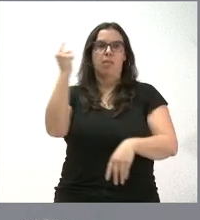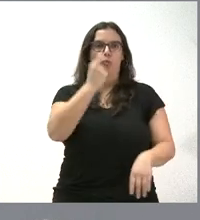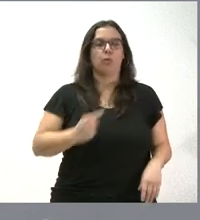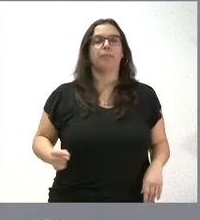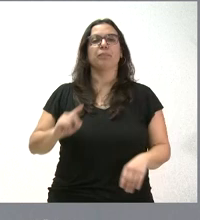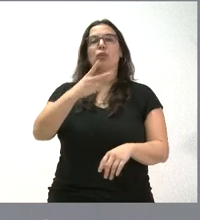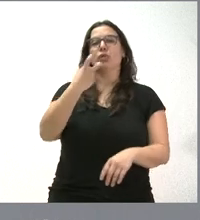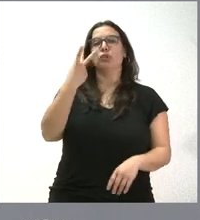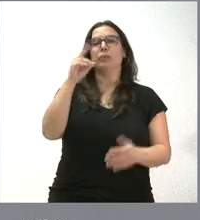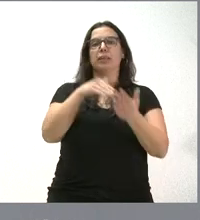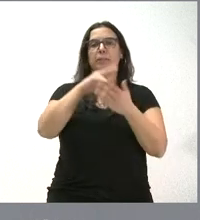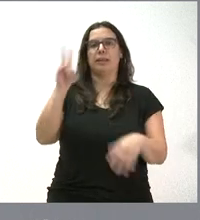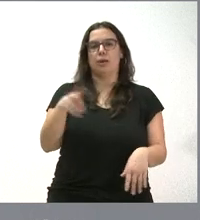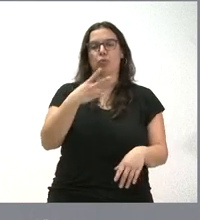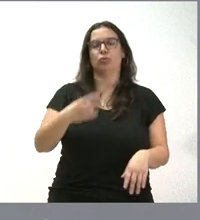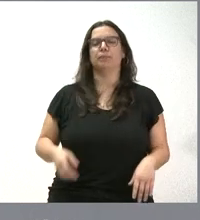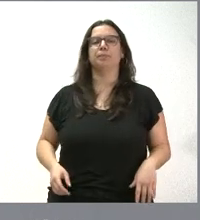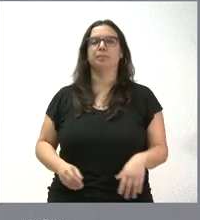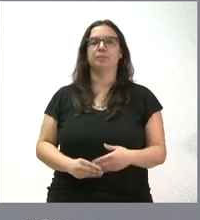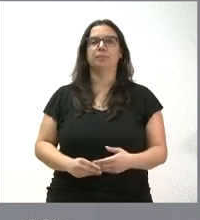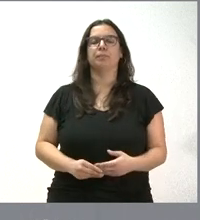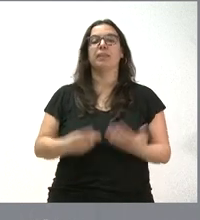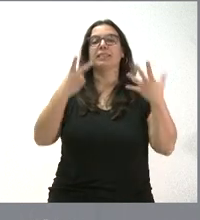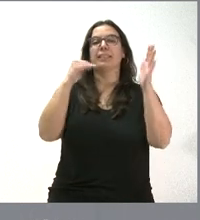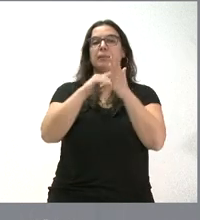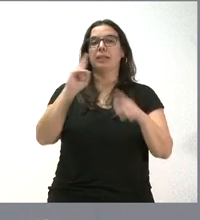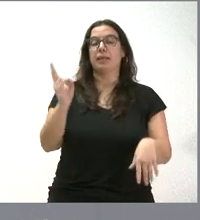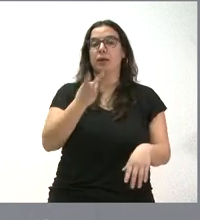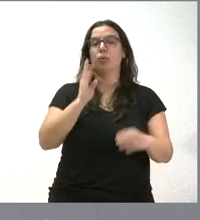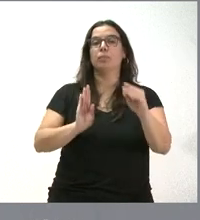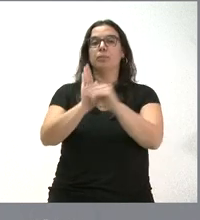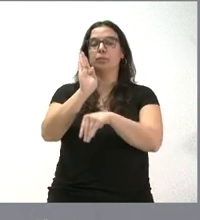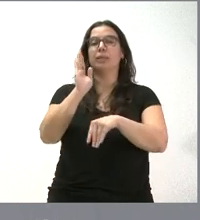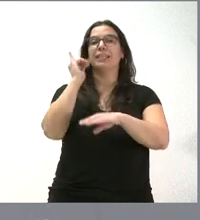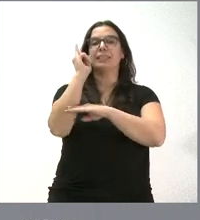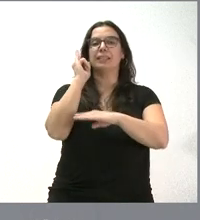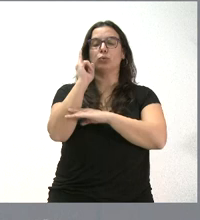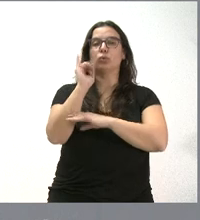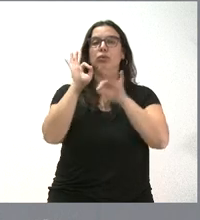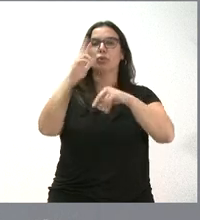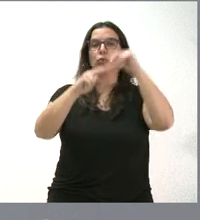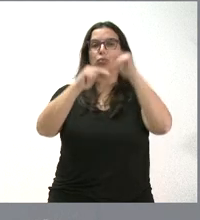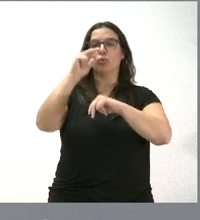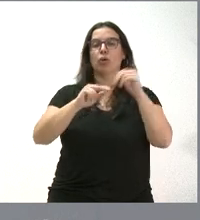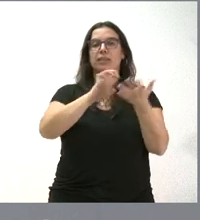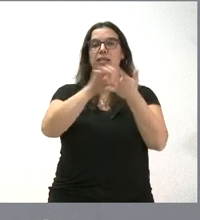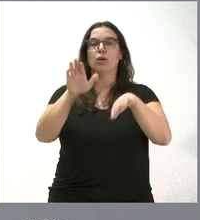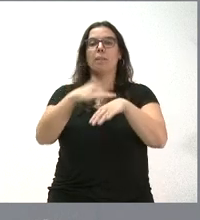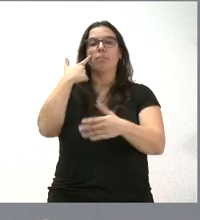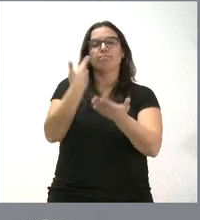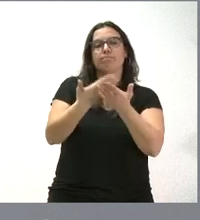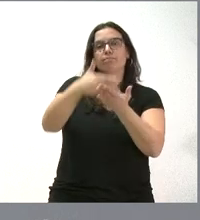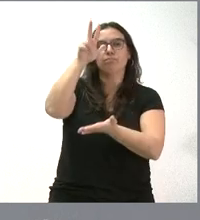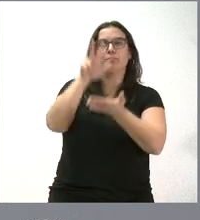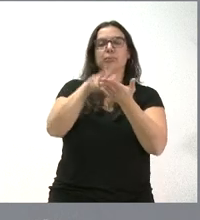220.000 euros en este caso. 70.000 euros se destinan al Instituto de la Construcción de Castilla y León para verificar la calidad de las viviendas